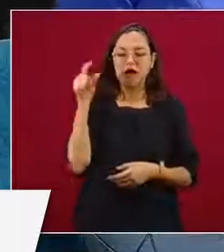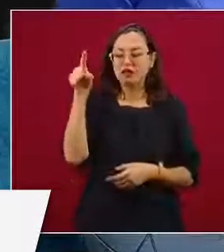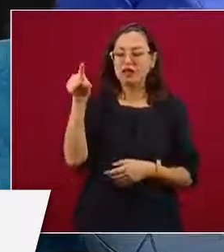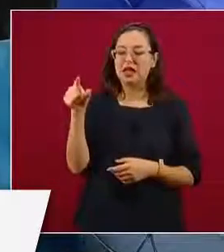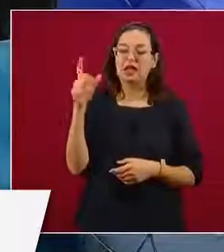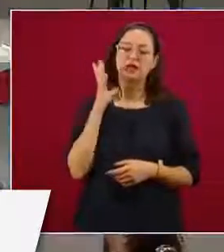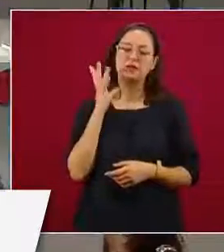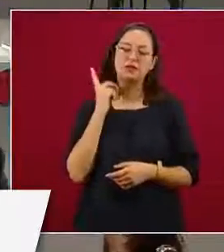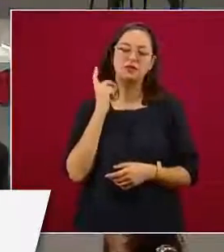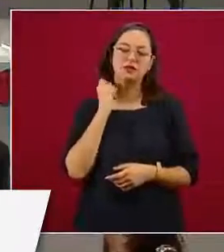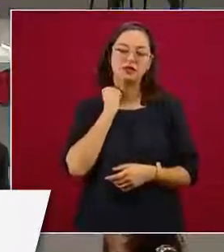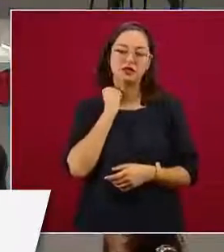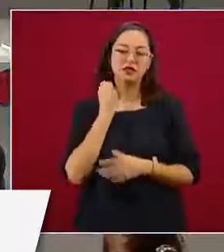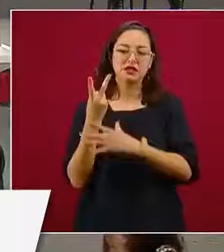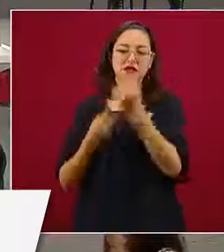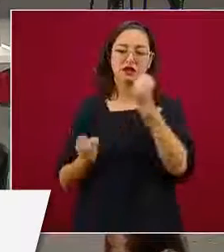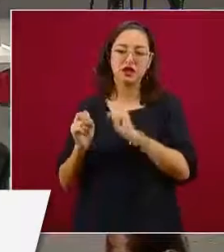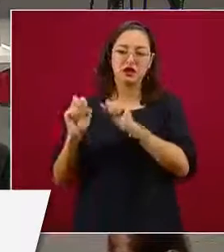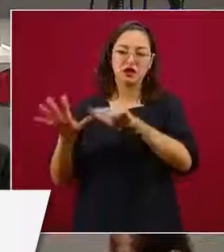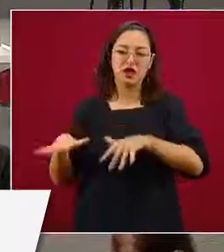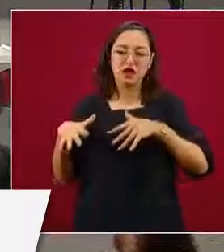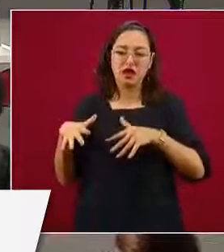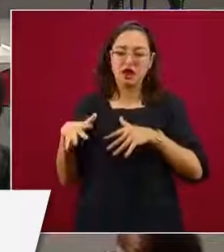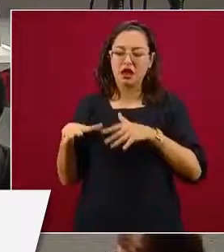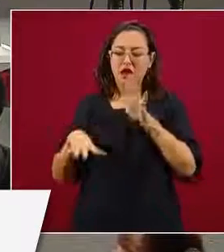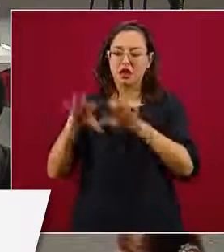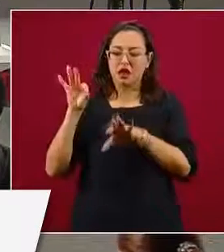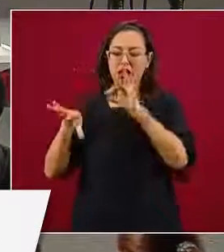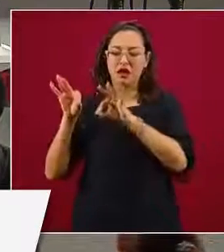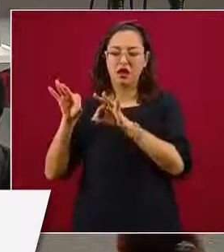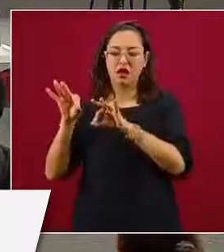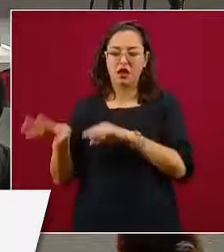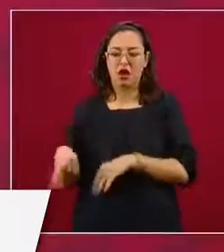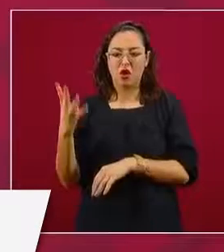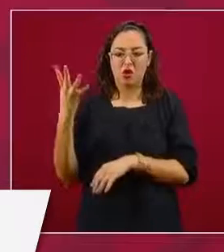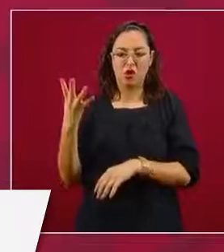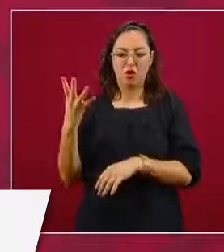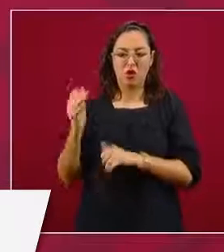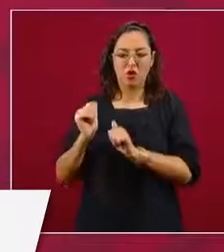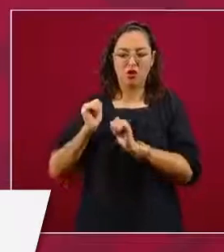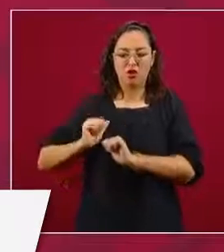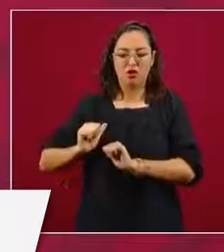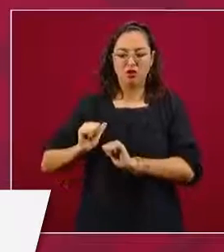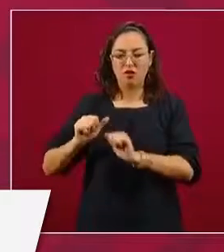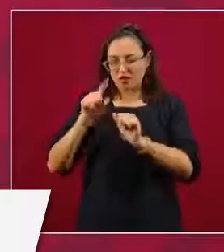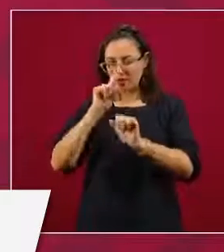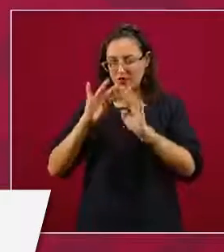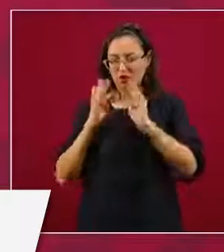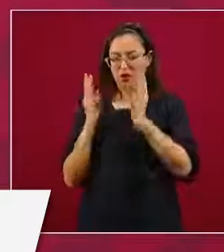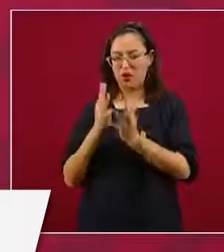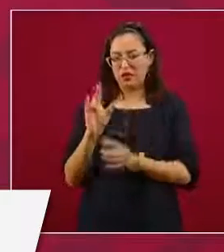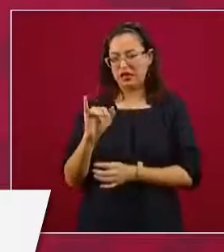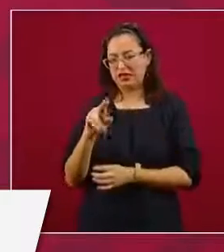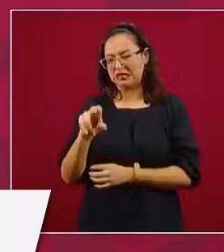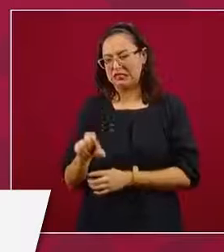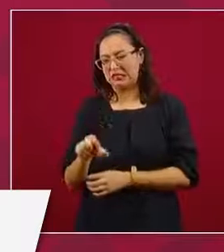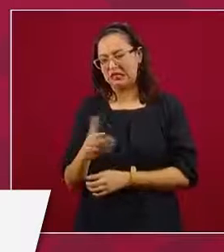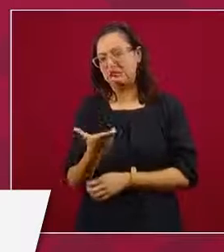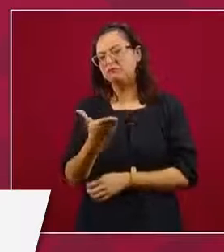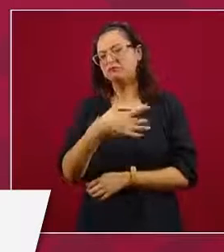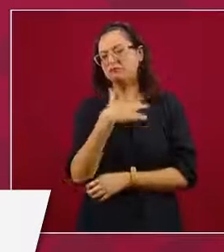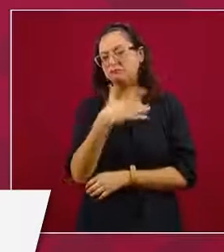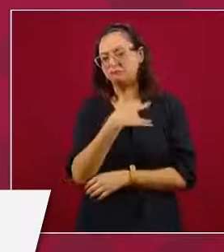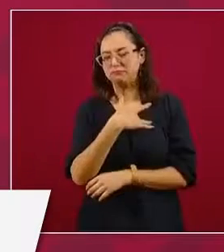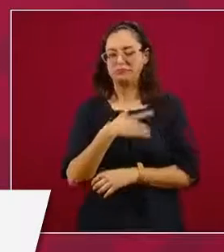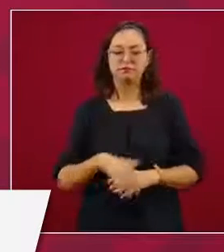los cuatro consejeros del INE. Gracias. Bueno, en la primera pregunta no hay